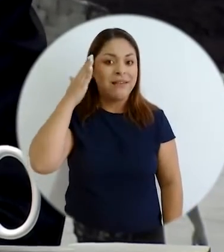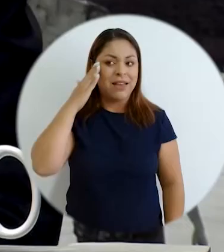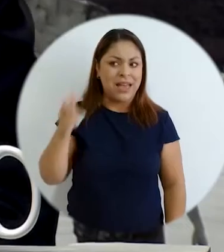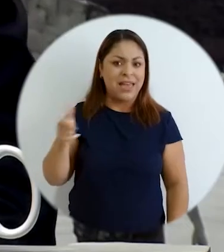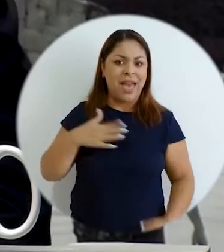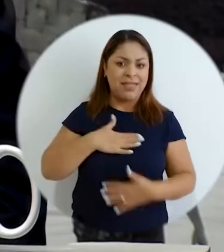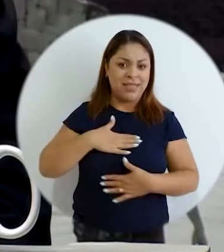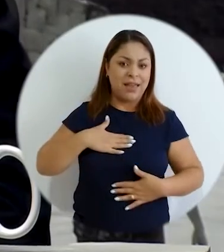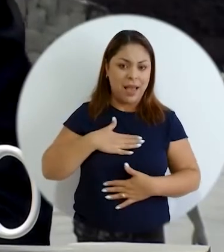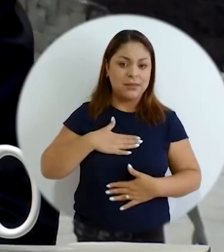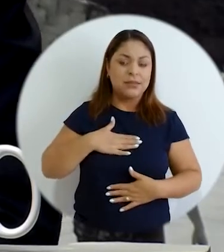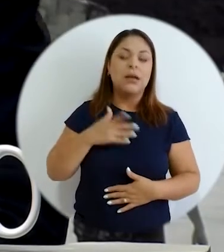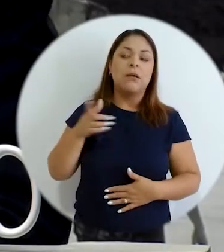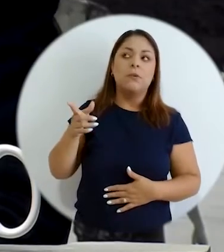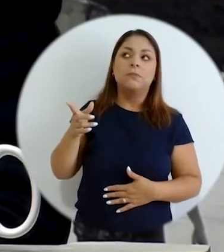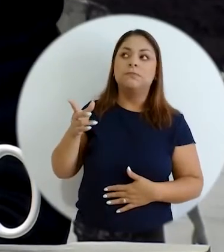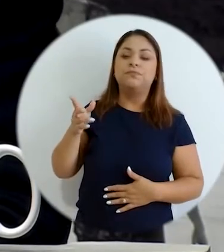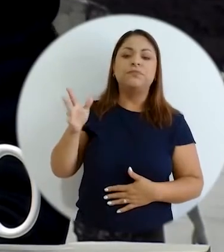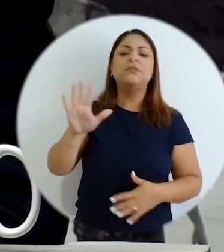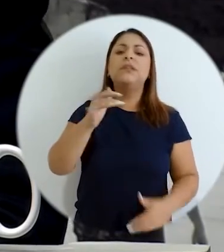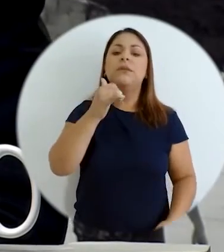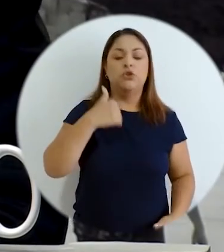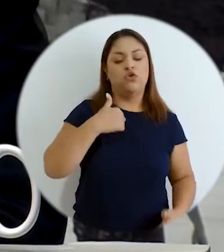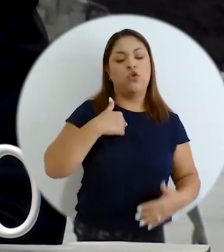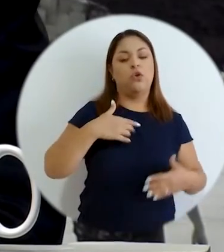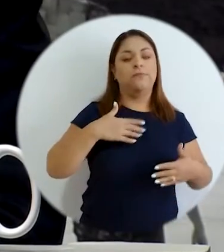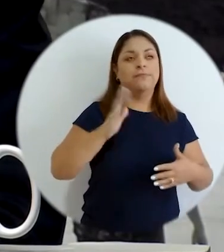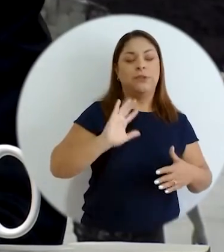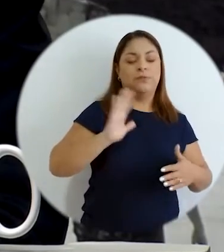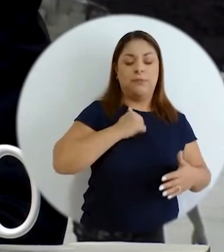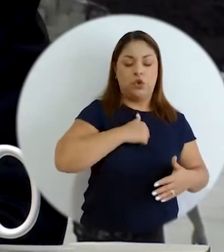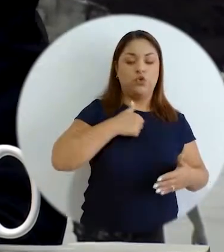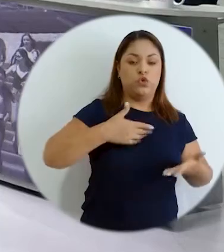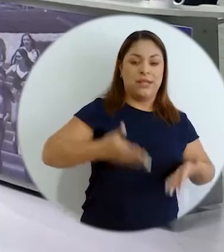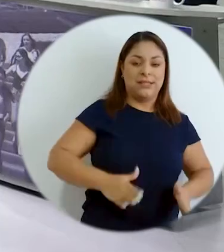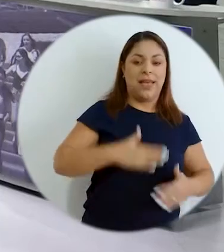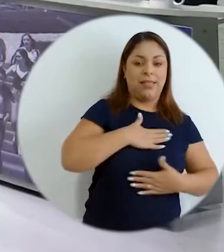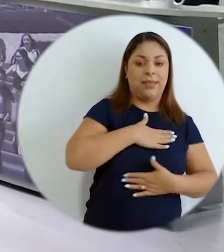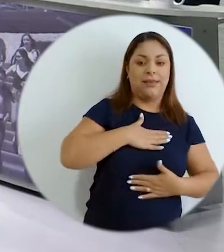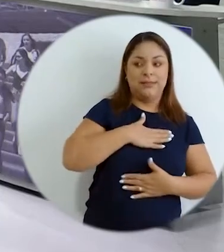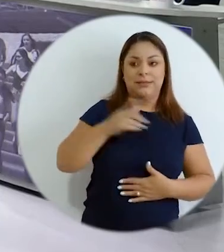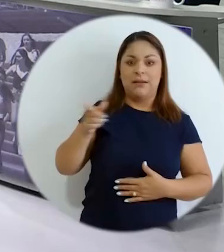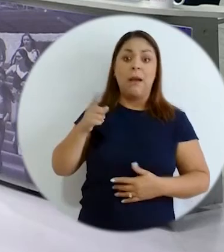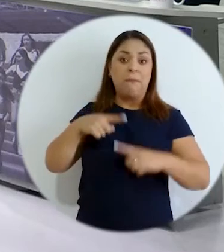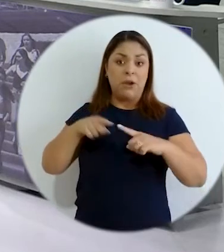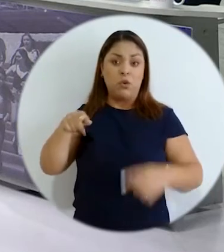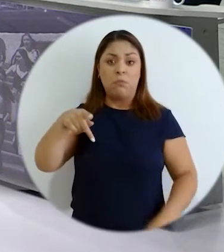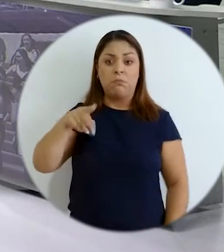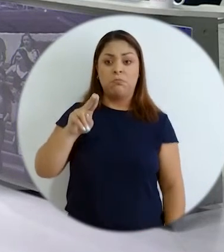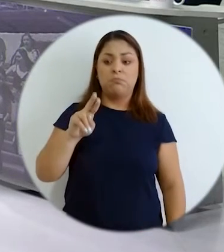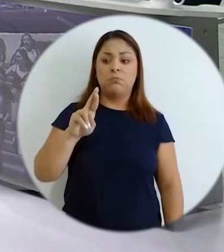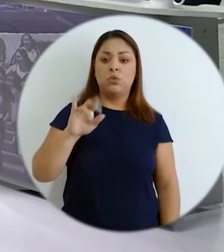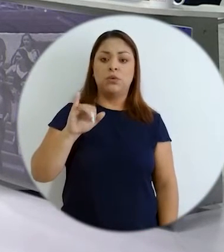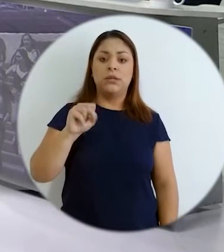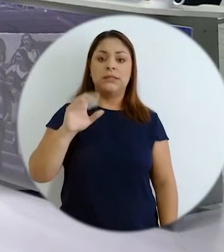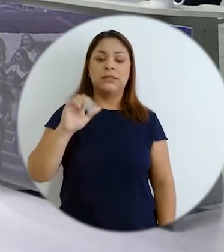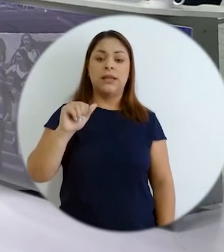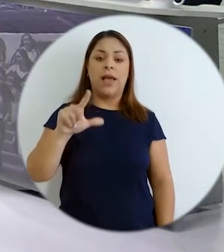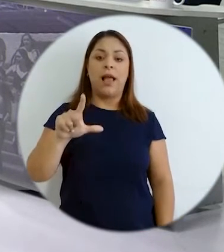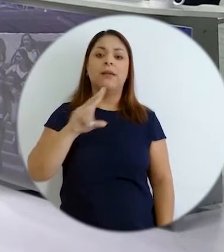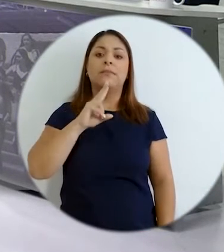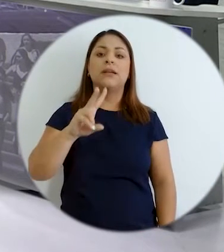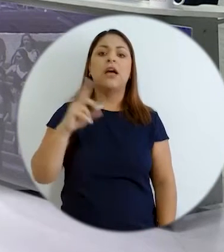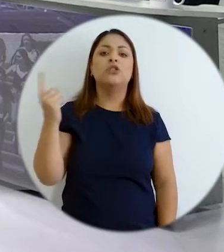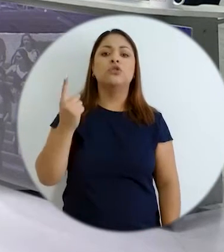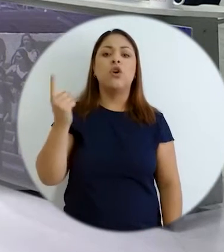cantón yo crece en Atenas no soy de Puriscal pero ¿qué es lo que pasa ahí Maribel? Puriscal es una ciudad lo mismo puruscareño lo dicen es